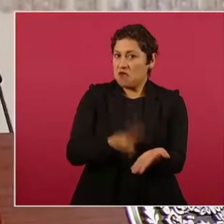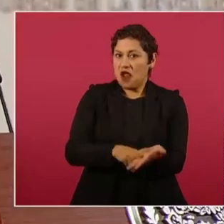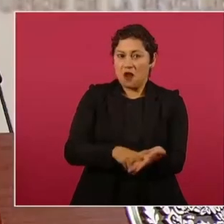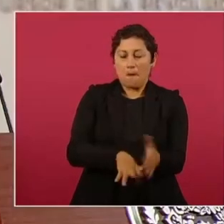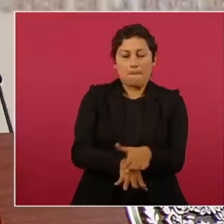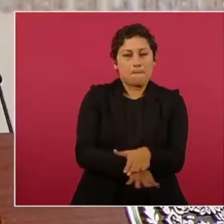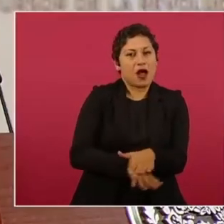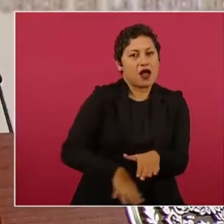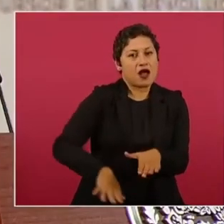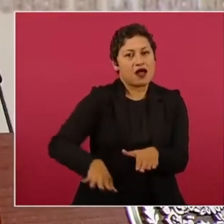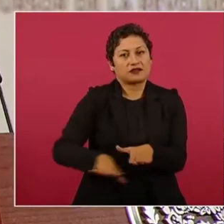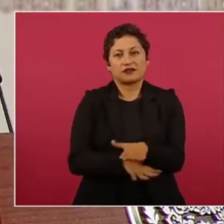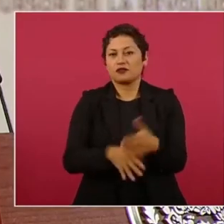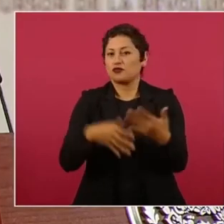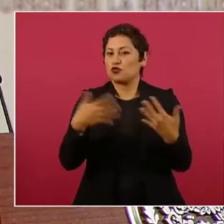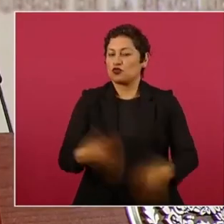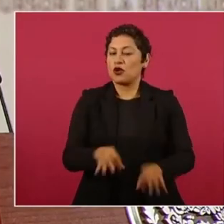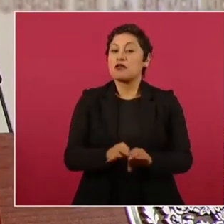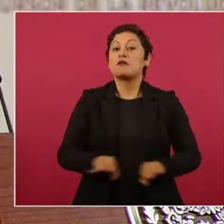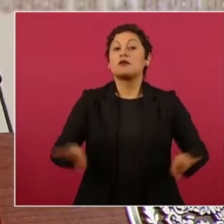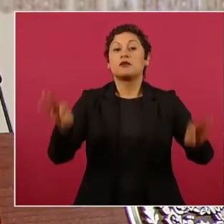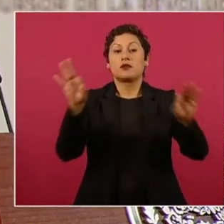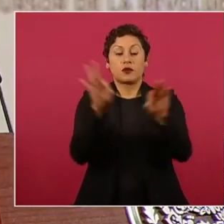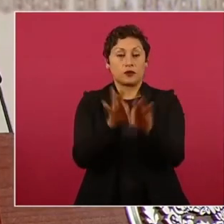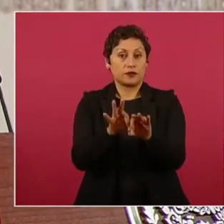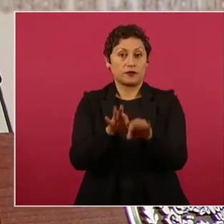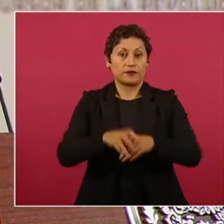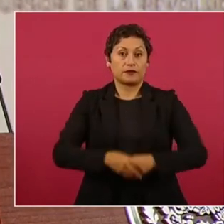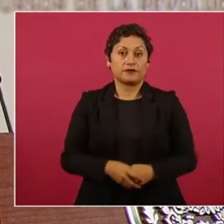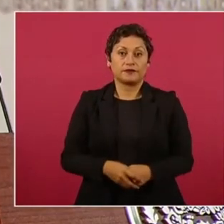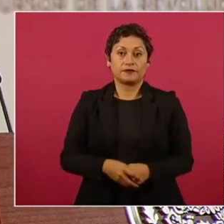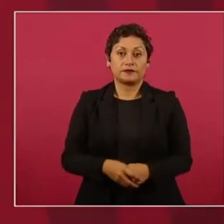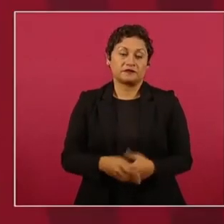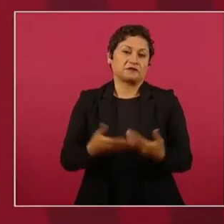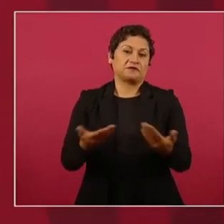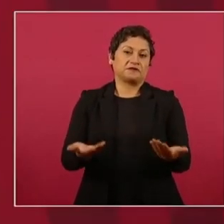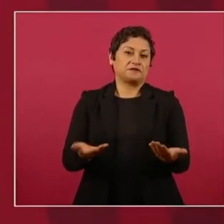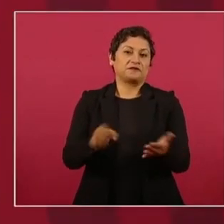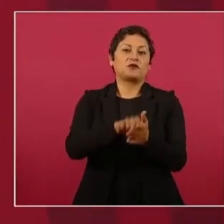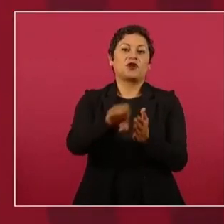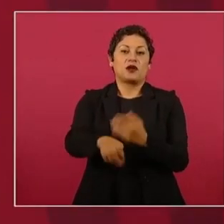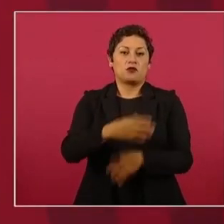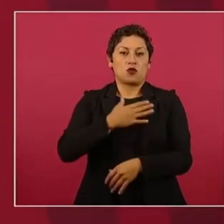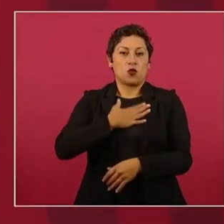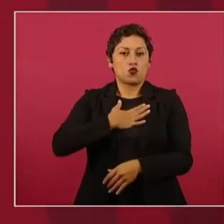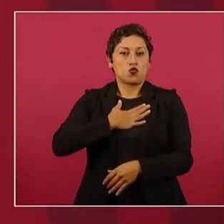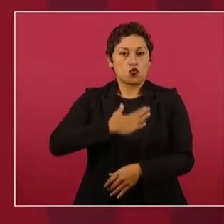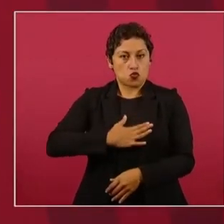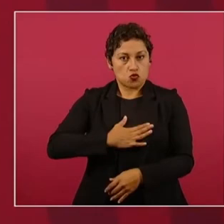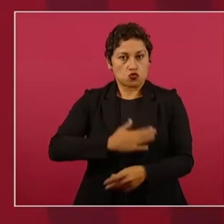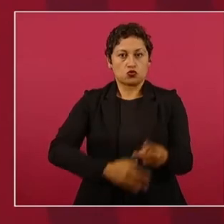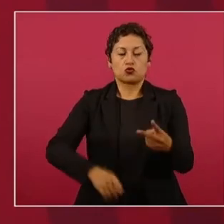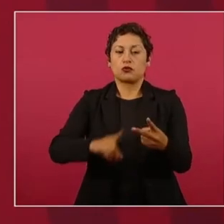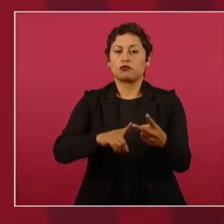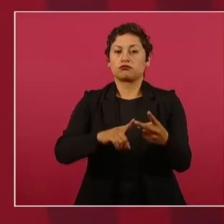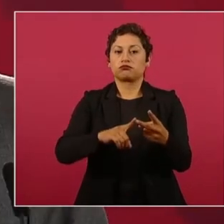básicos, fundamentales, la justicia, la igualdad,